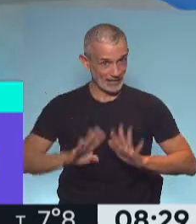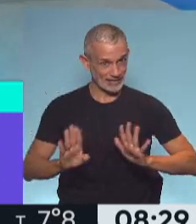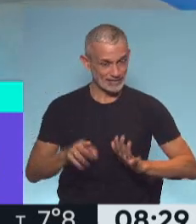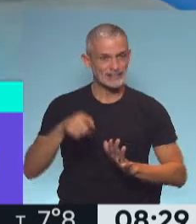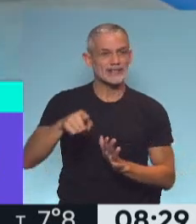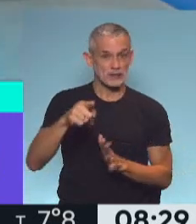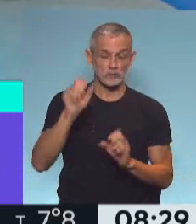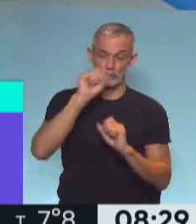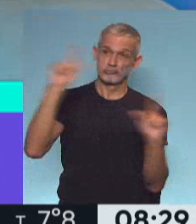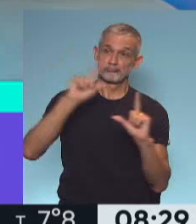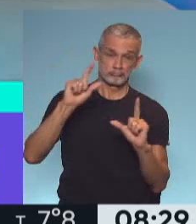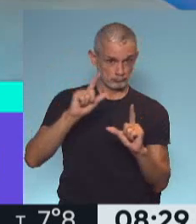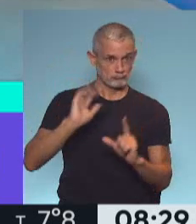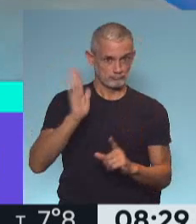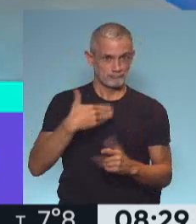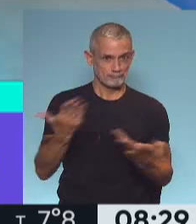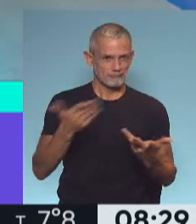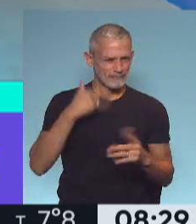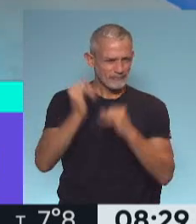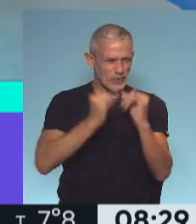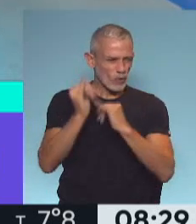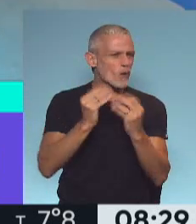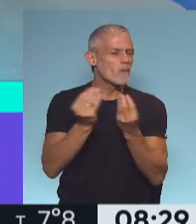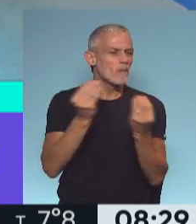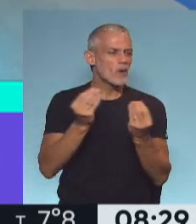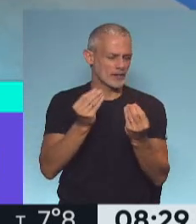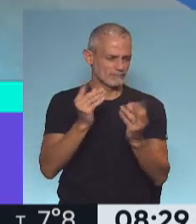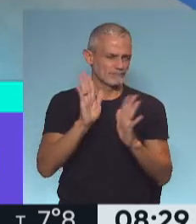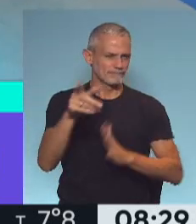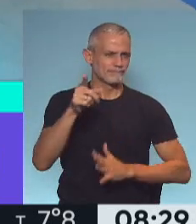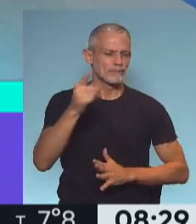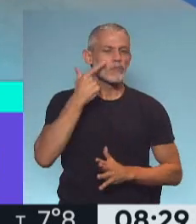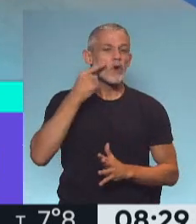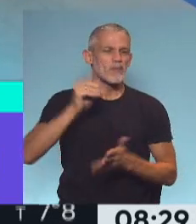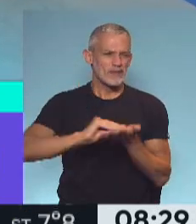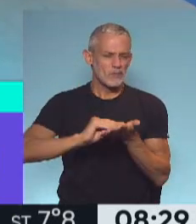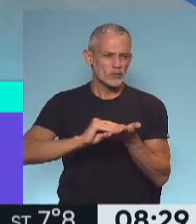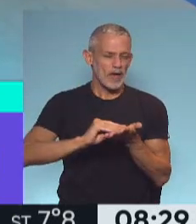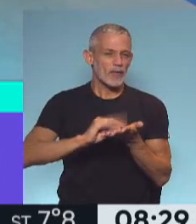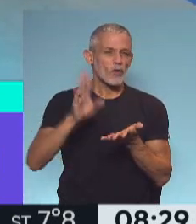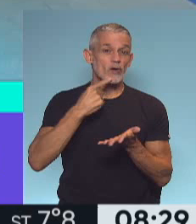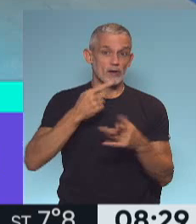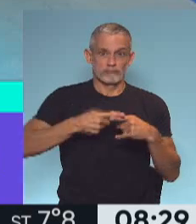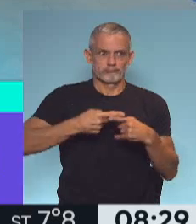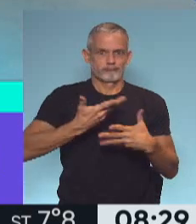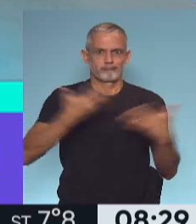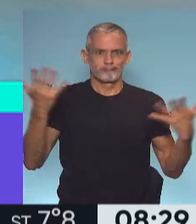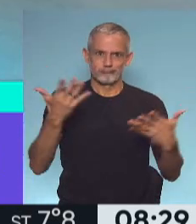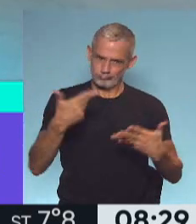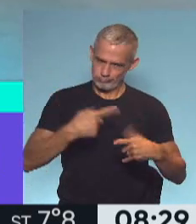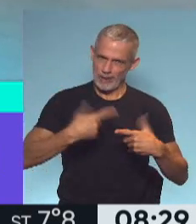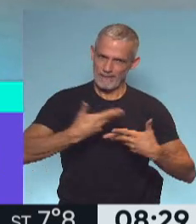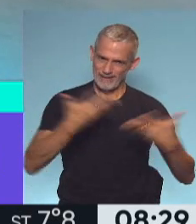eso es lo que sorprendió y eso es lo que vamos a contar. ¿Por qué? Porque por un lado dijo, aparte lo dijo en un evento importante,